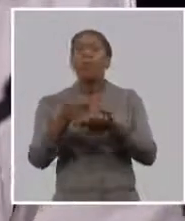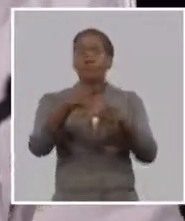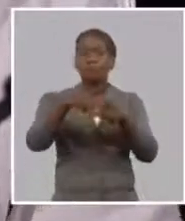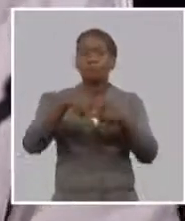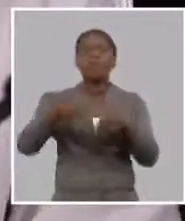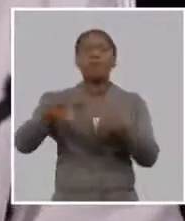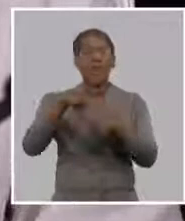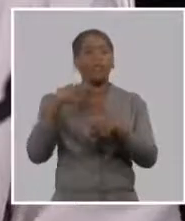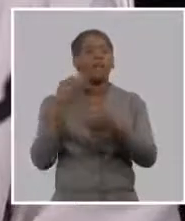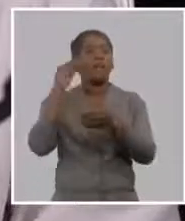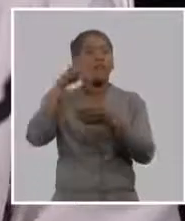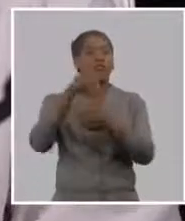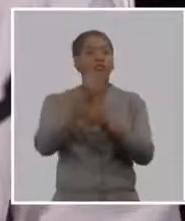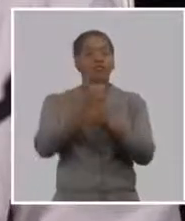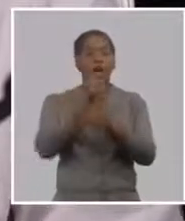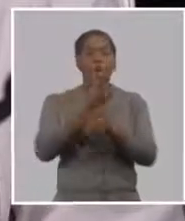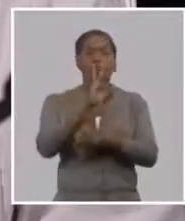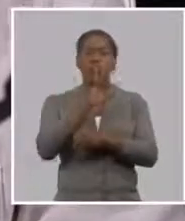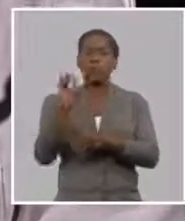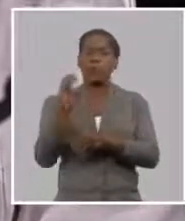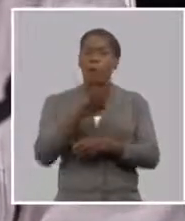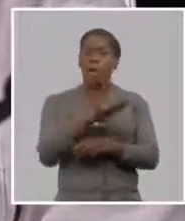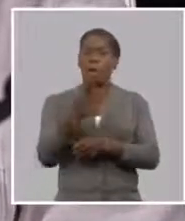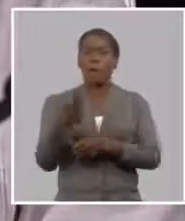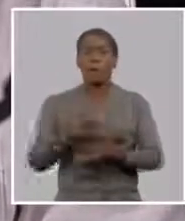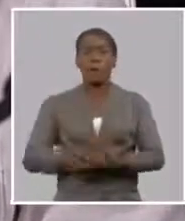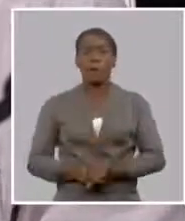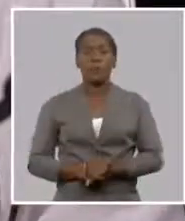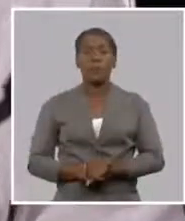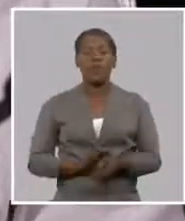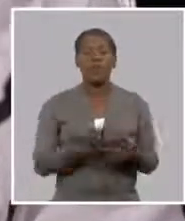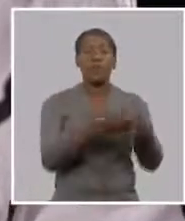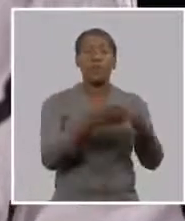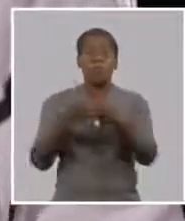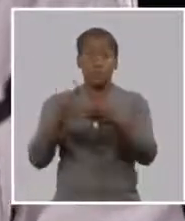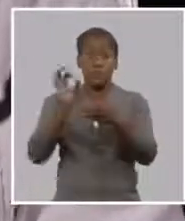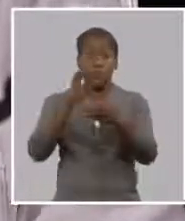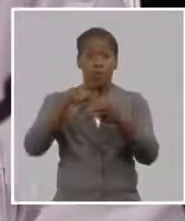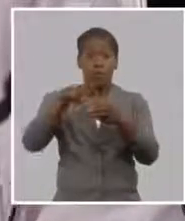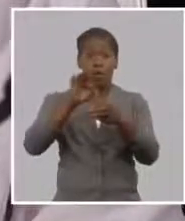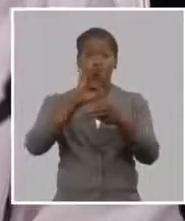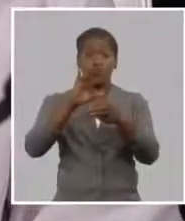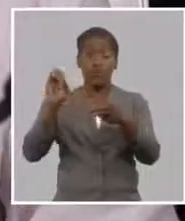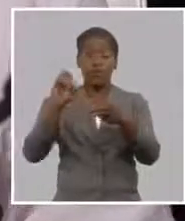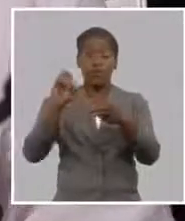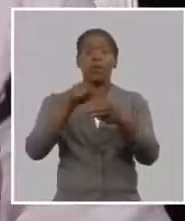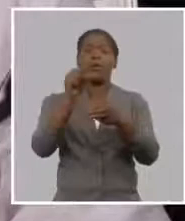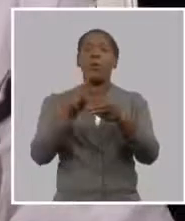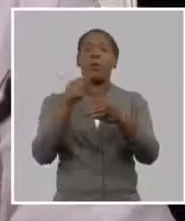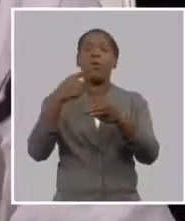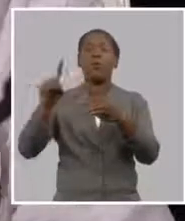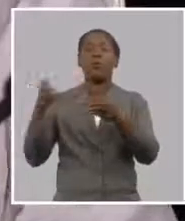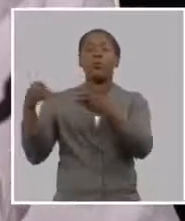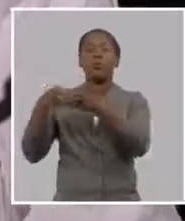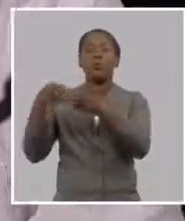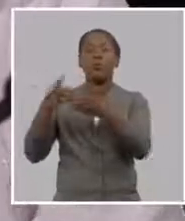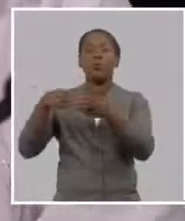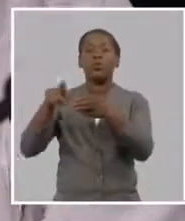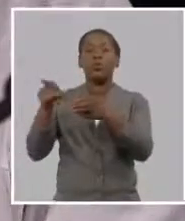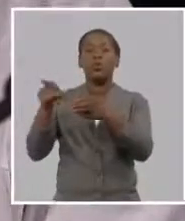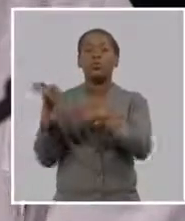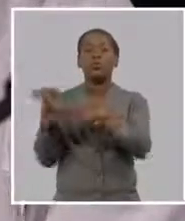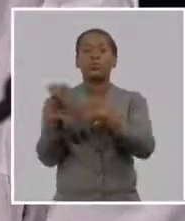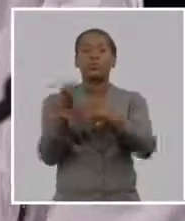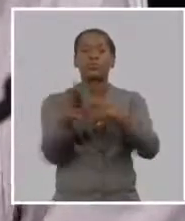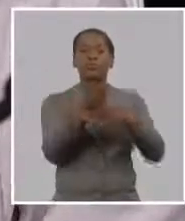lugares a vender el seguro son 2000 agentes personas naturales y 1750 agentes personas